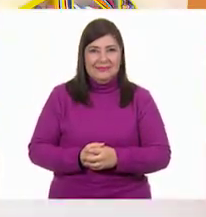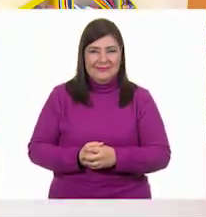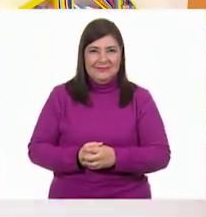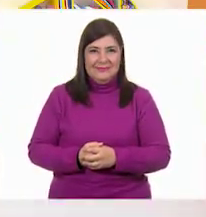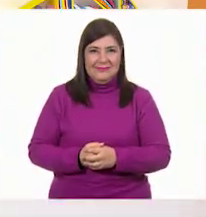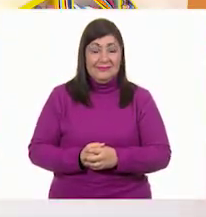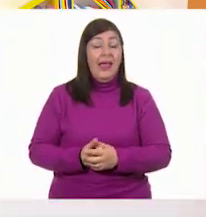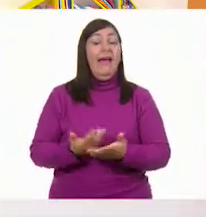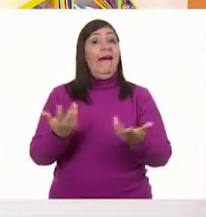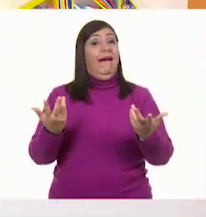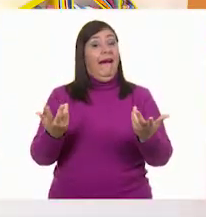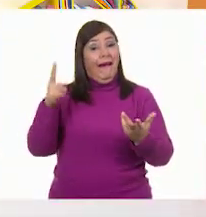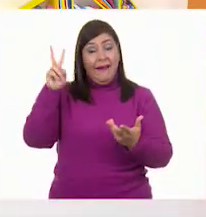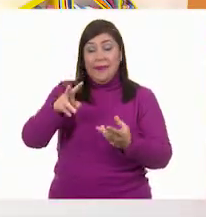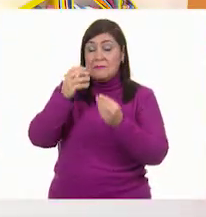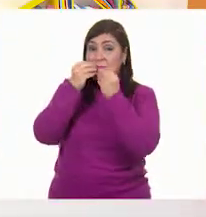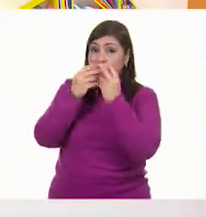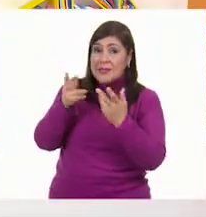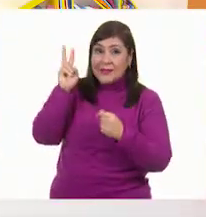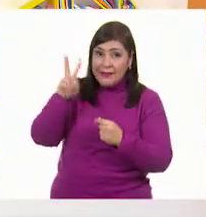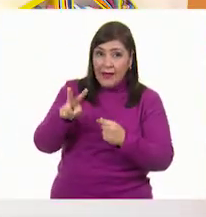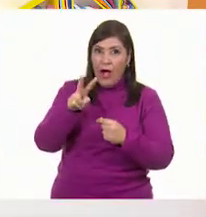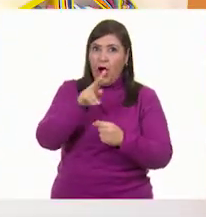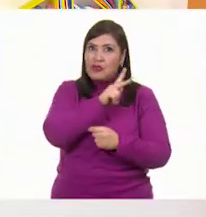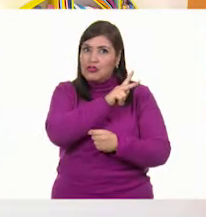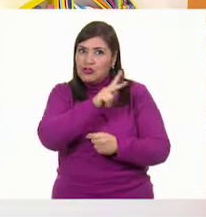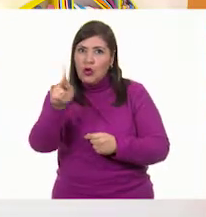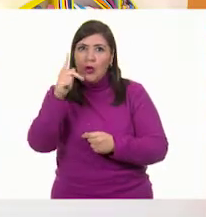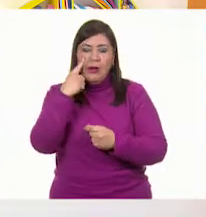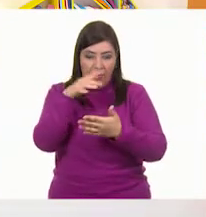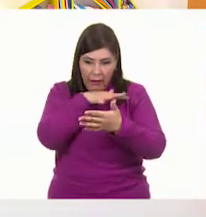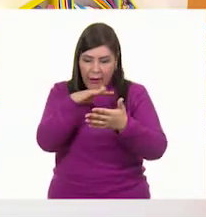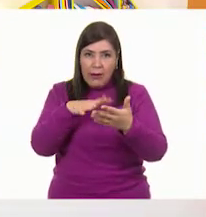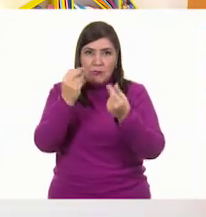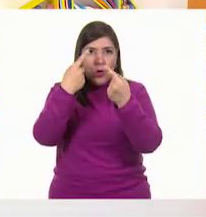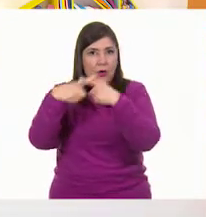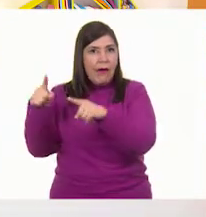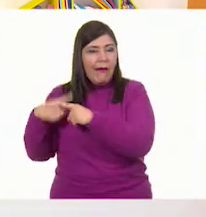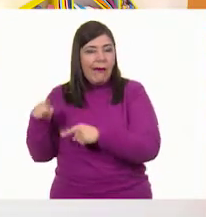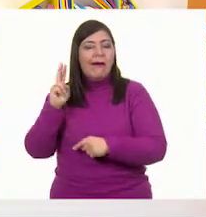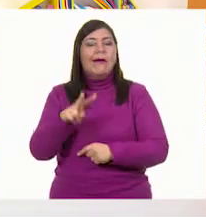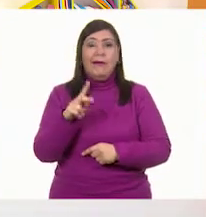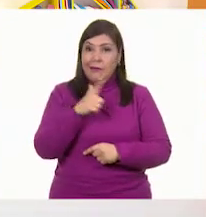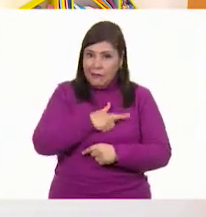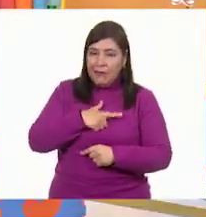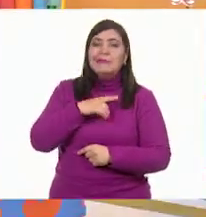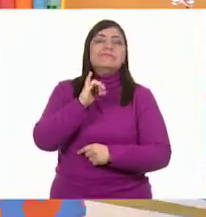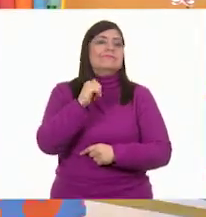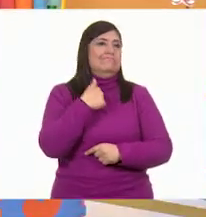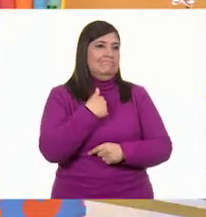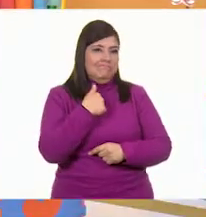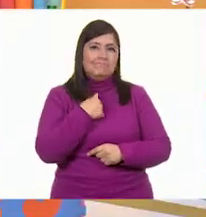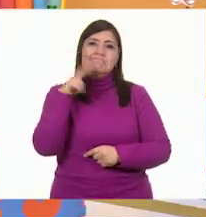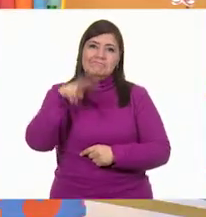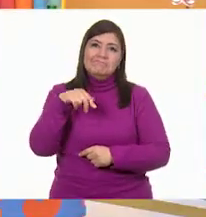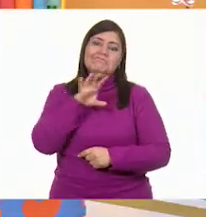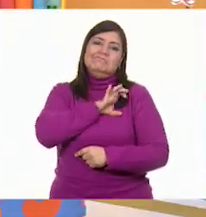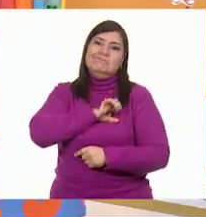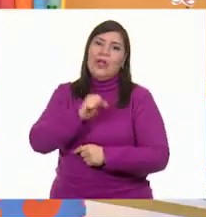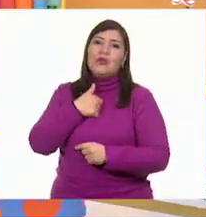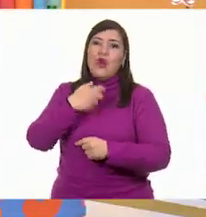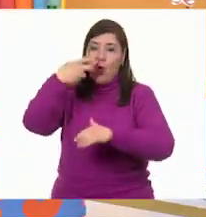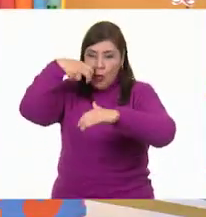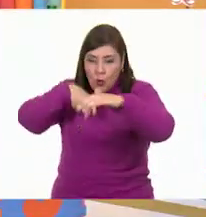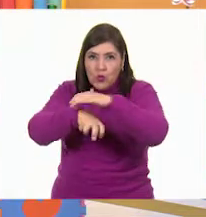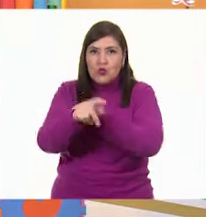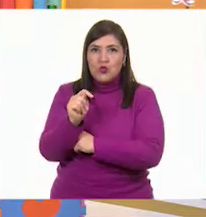¡Qué padre! Todos leyeron muchísimo. ¿Te gustaron? Sí, me A me encantaron. Yo en lo personal ya leí la